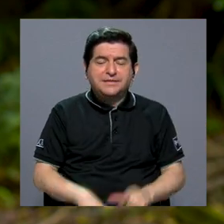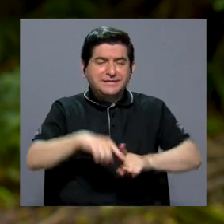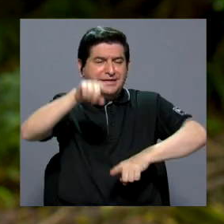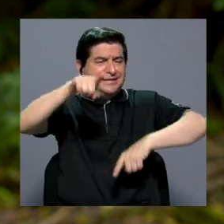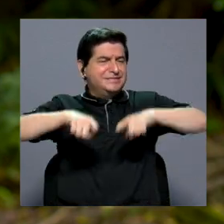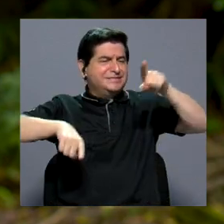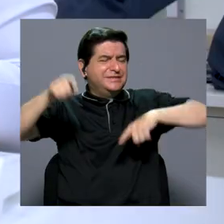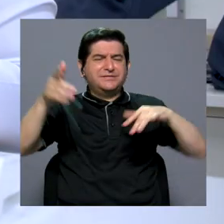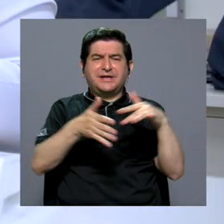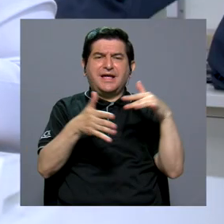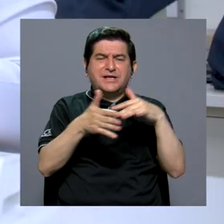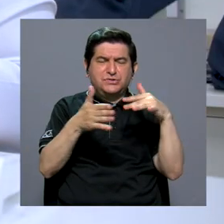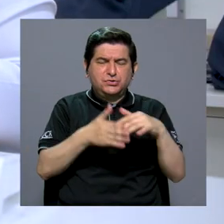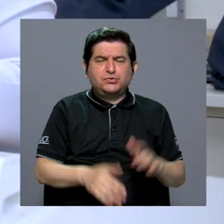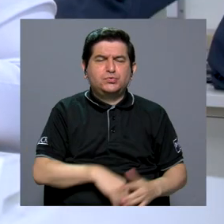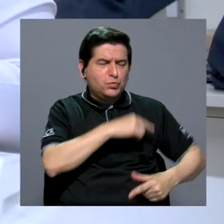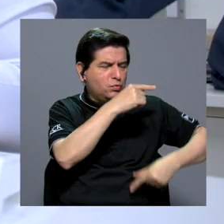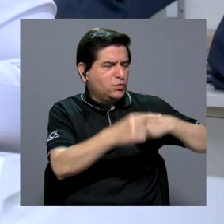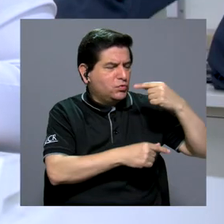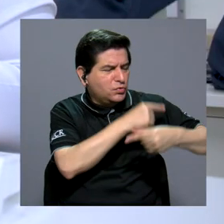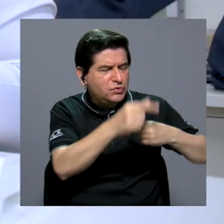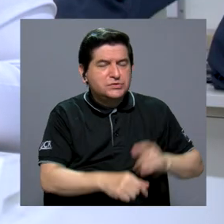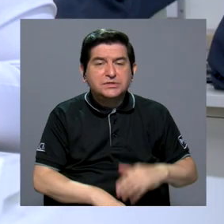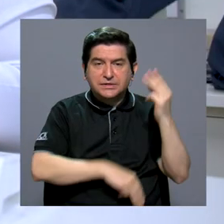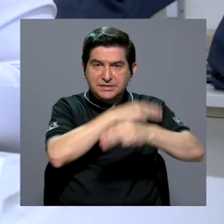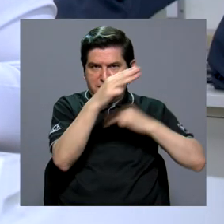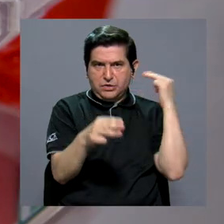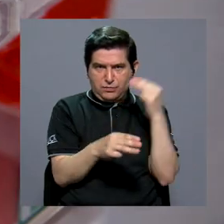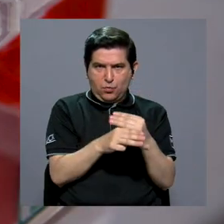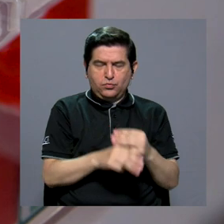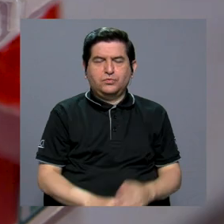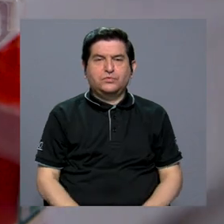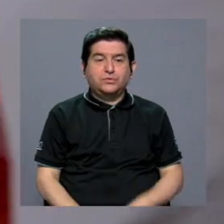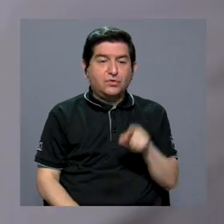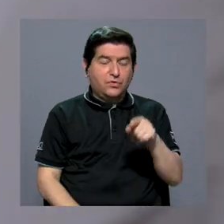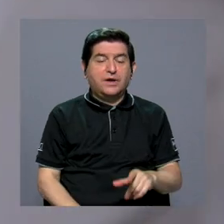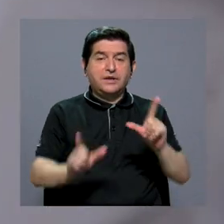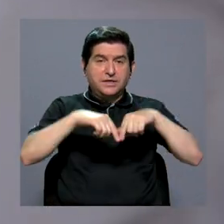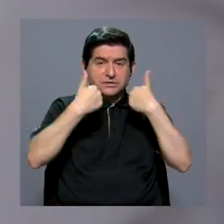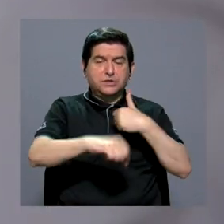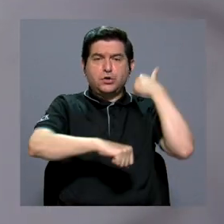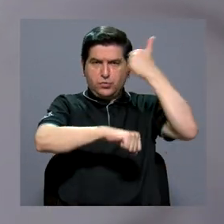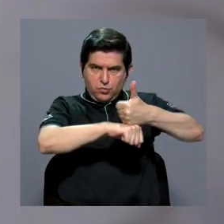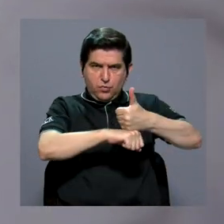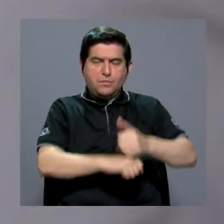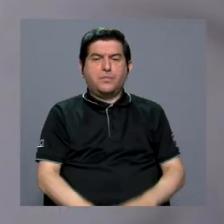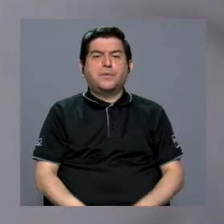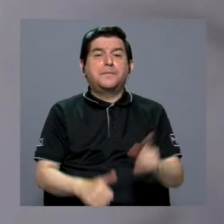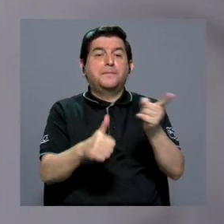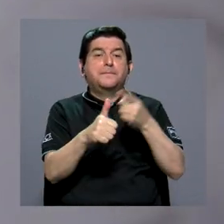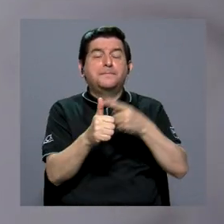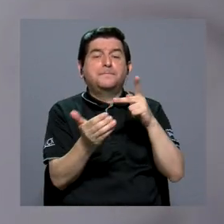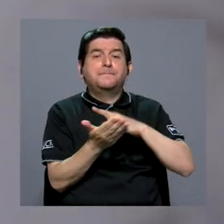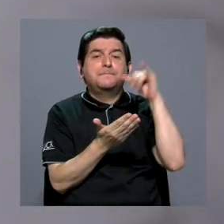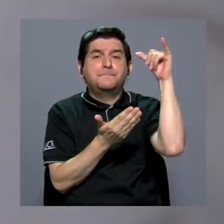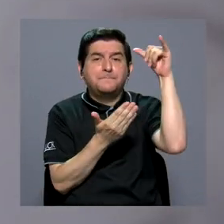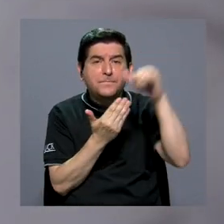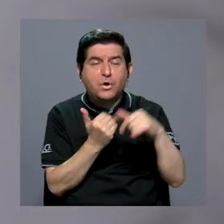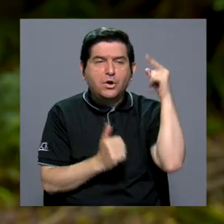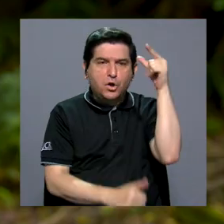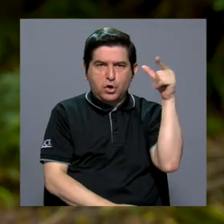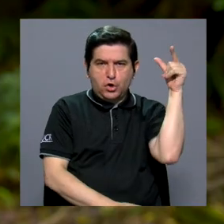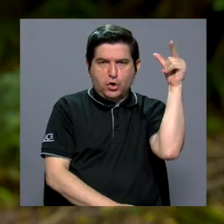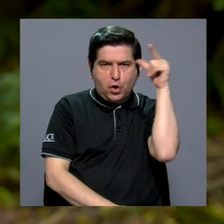la diversidad de los estudios genómicos en el mundo. Entonces se conformó este consorcio y uno de los primeros